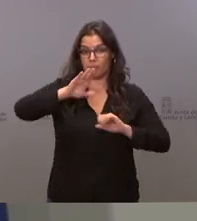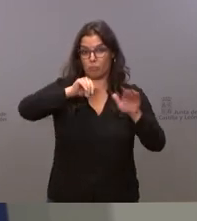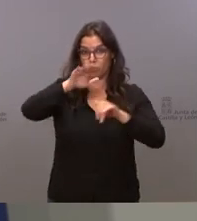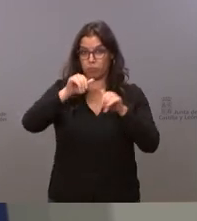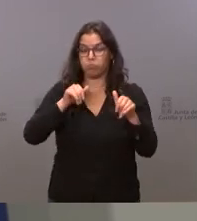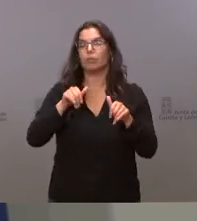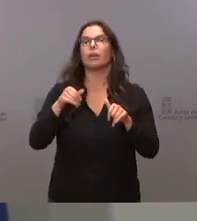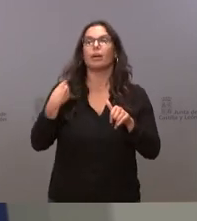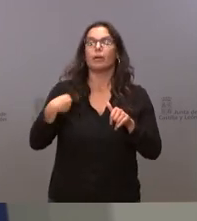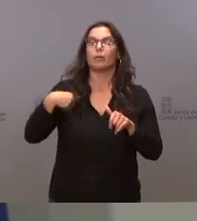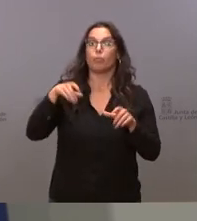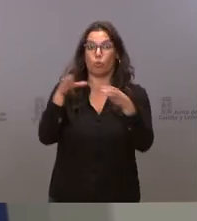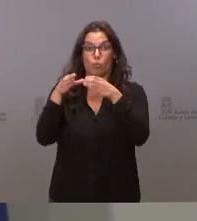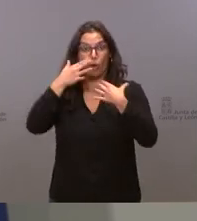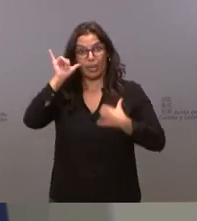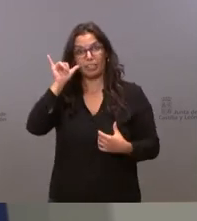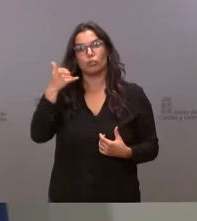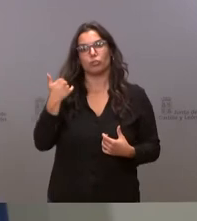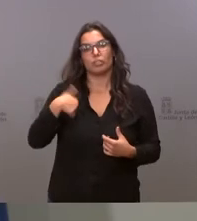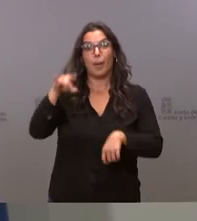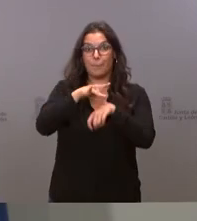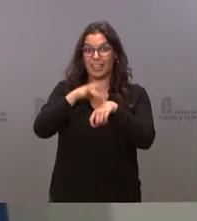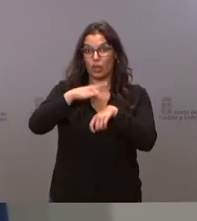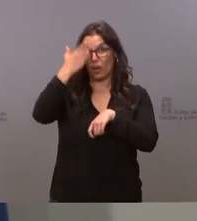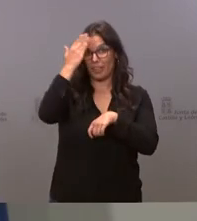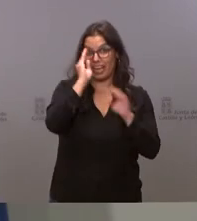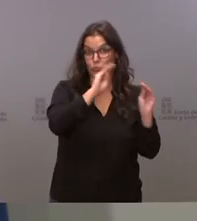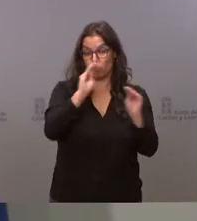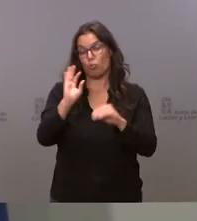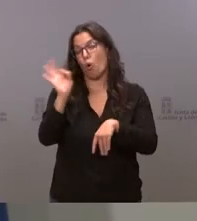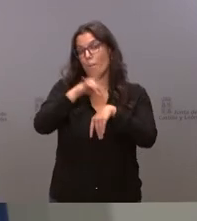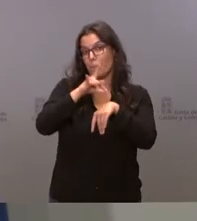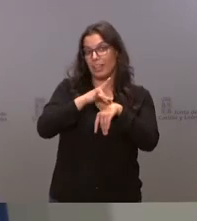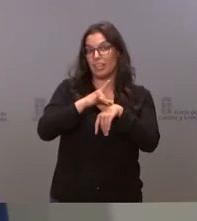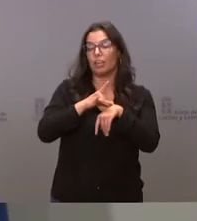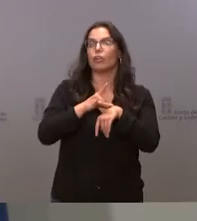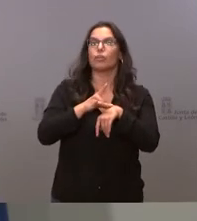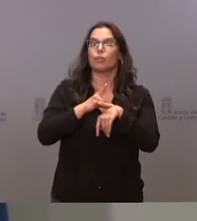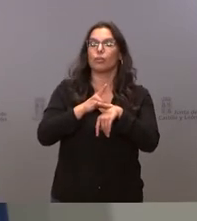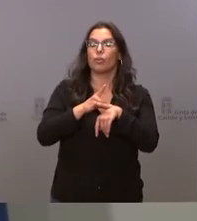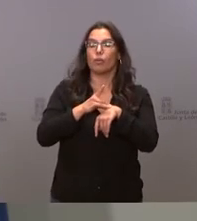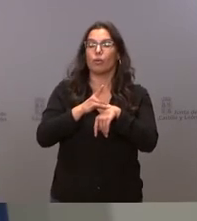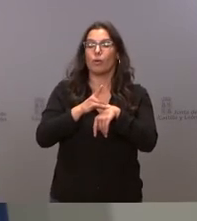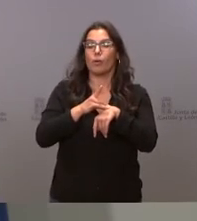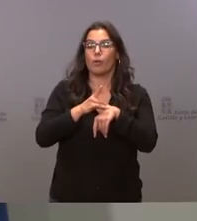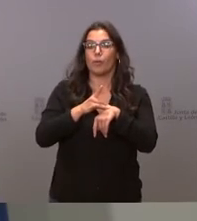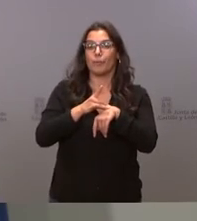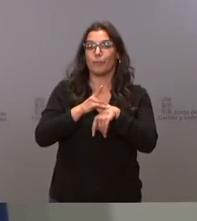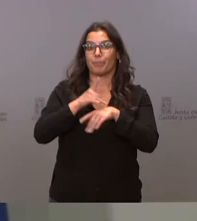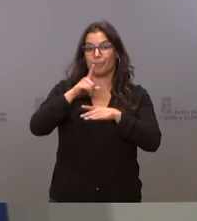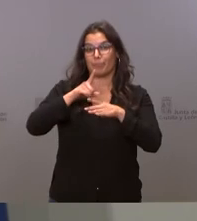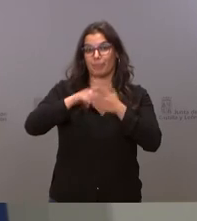los facultativos que les atienden eso ya lo comentamos la semana pasada que esto se va a hacer a través de los facultativos